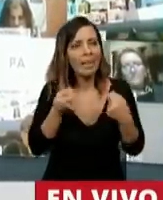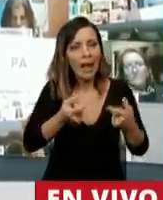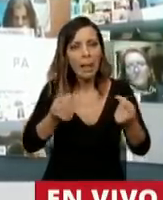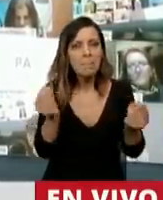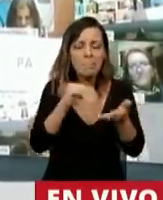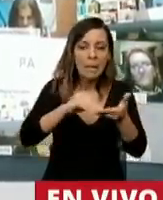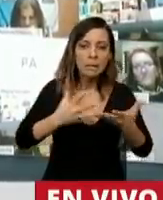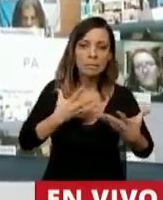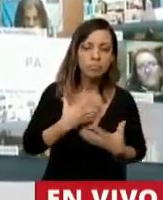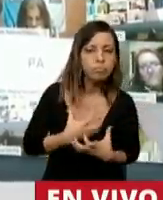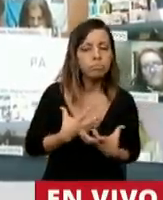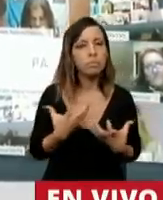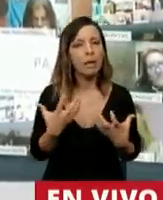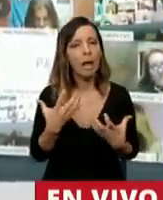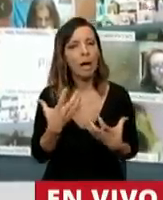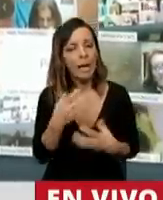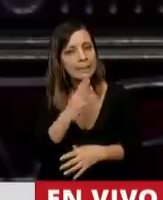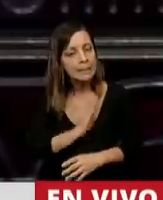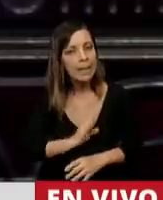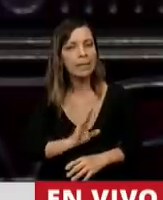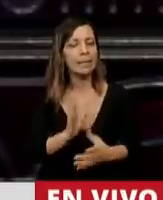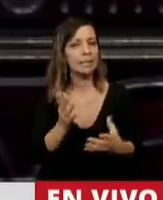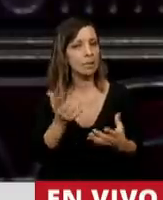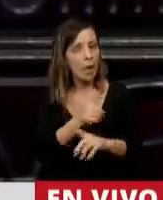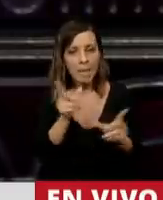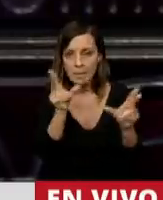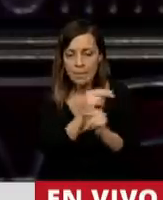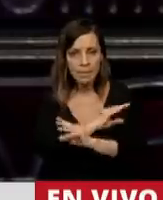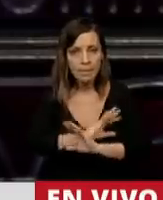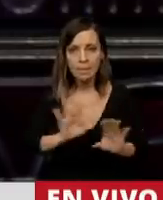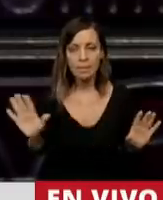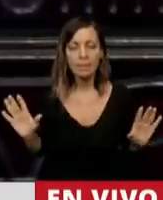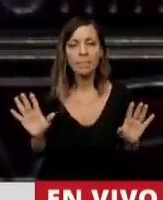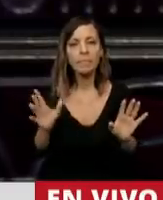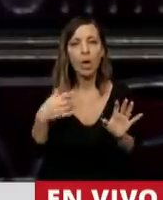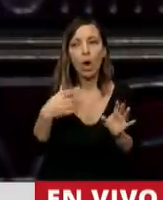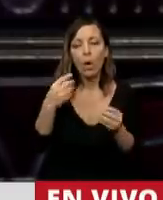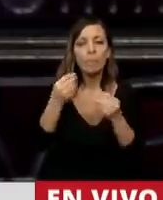opresiva que genera la incertidumbre económica por el estar encerrado, no poder ver a los seres queridos.